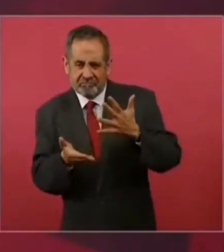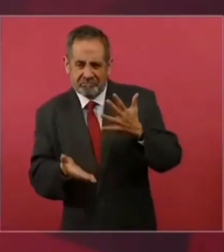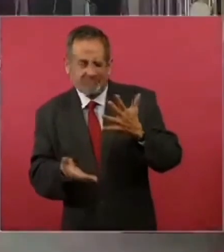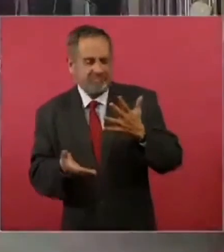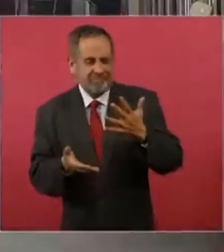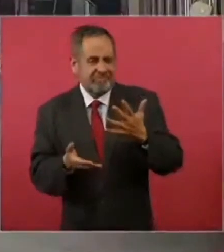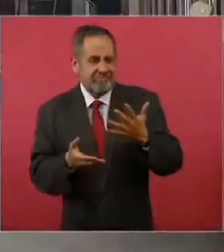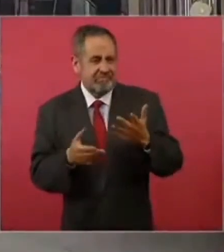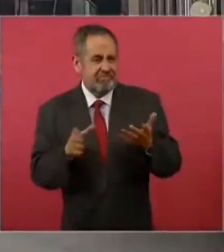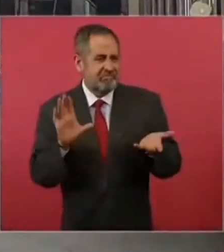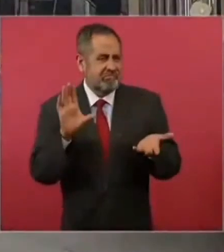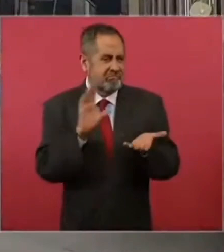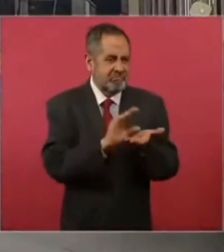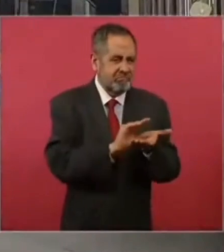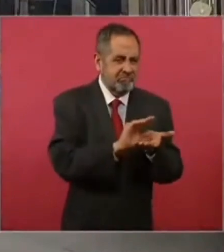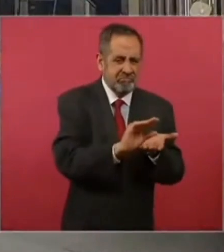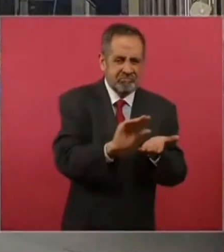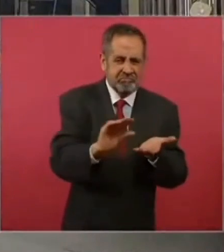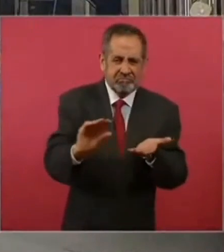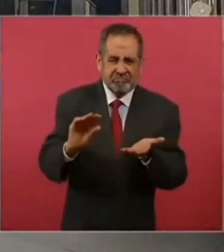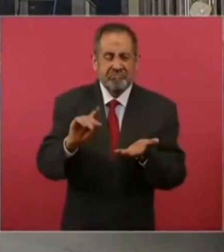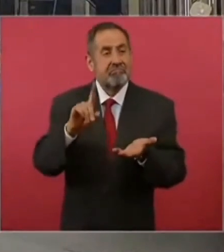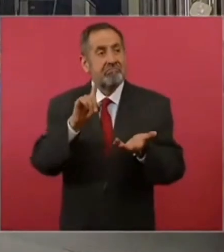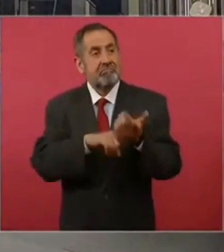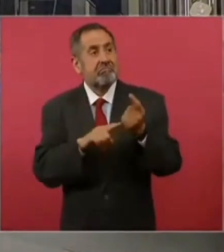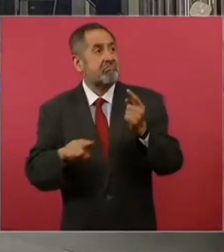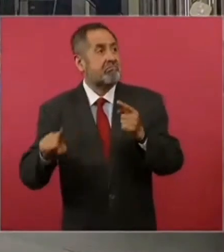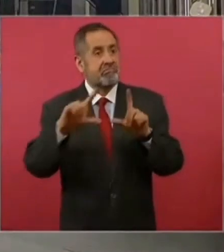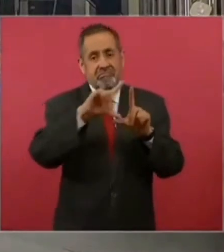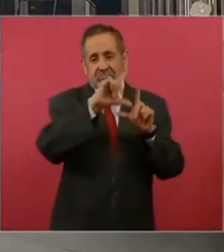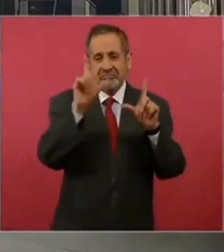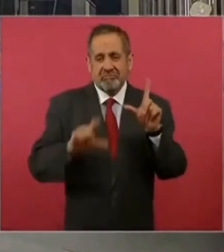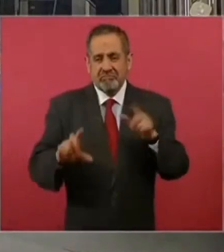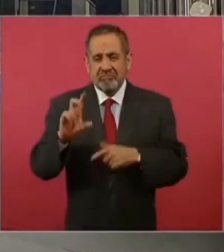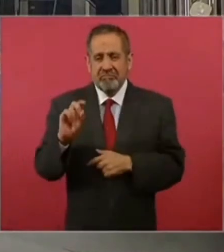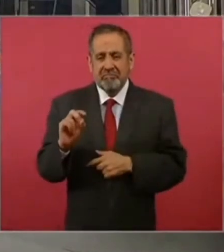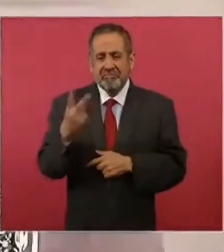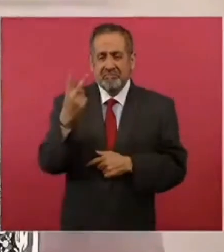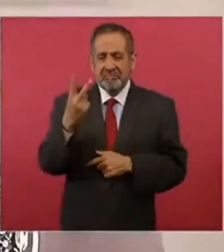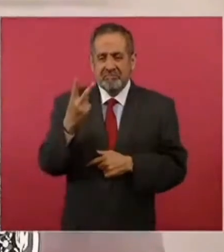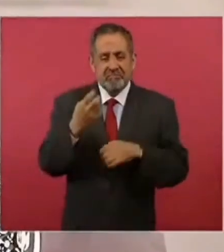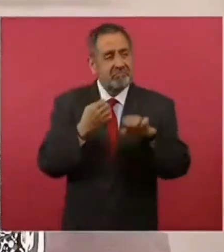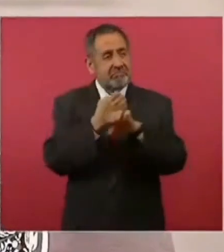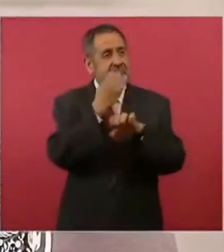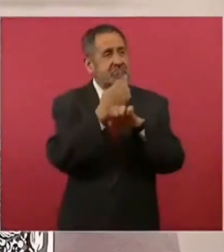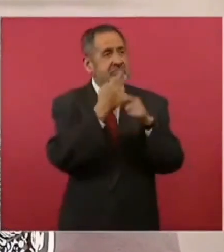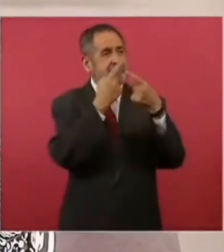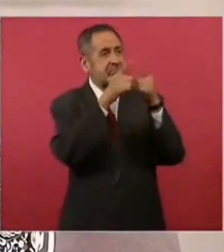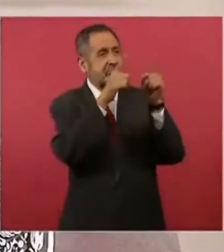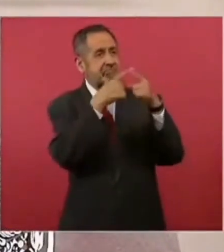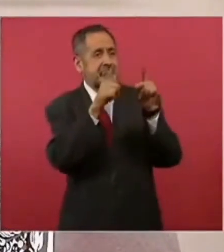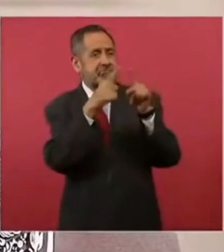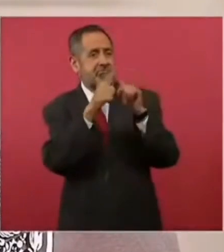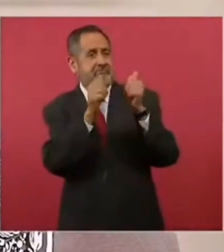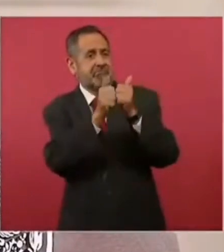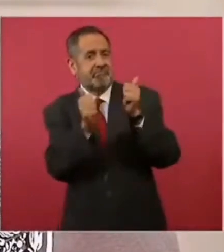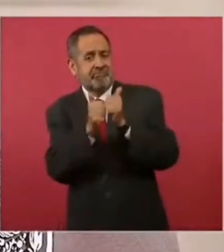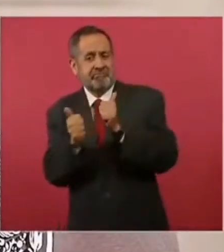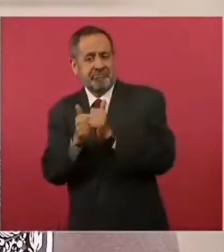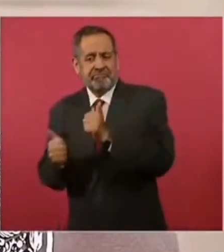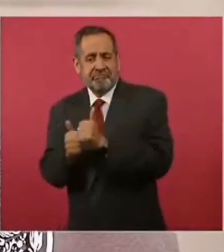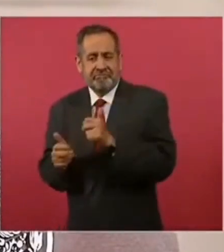de salud la prestación de ese servicio. Esta descentralización